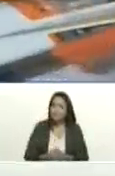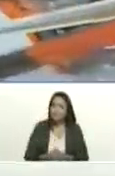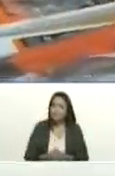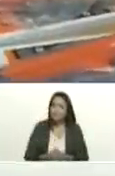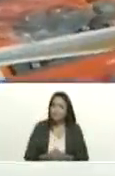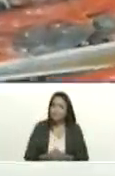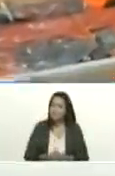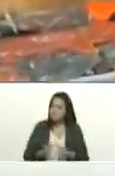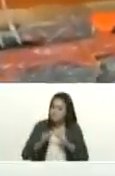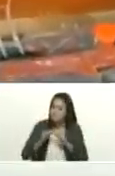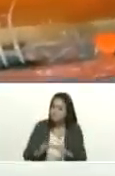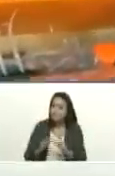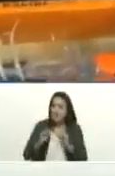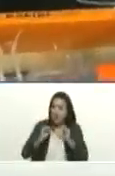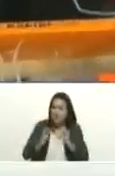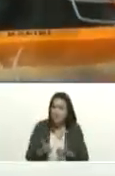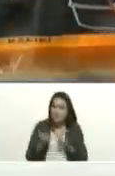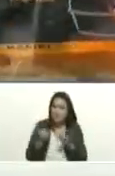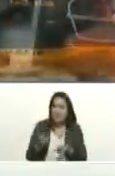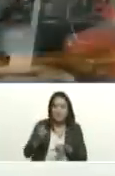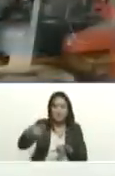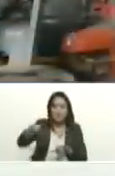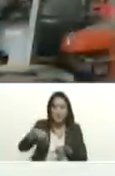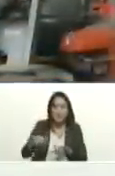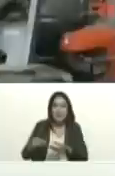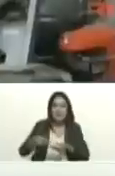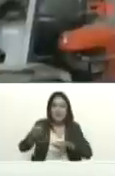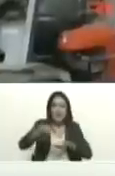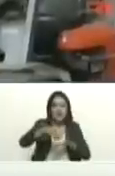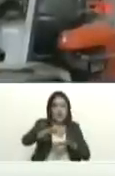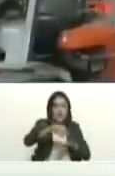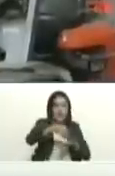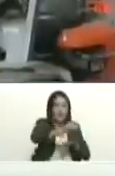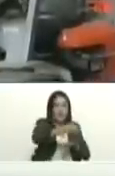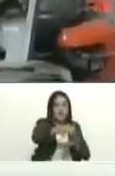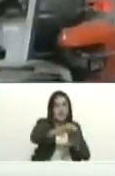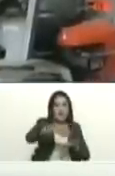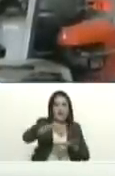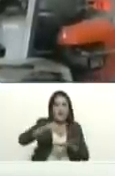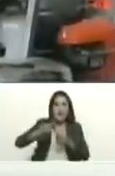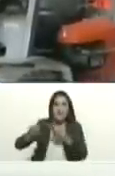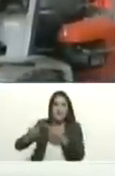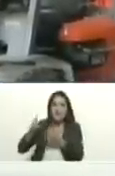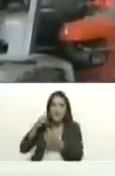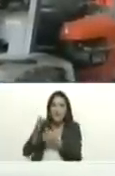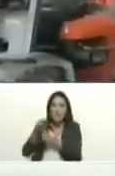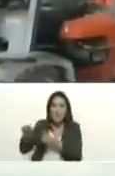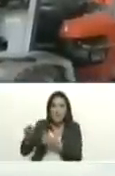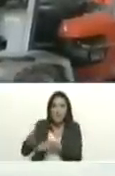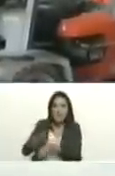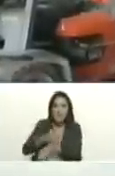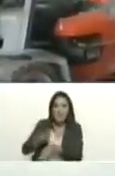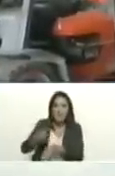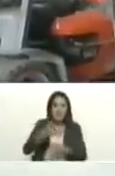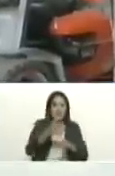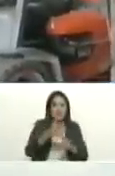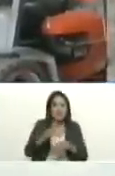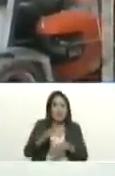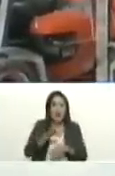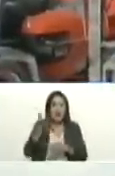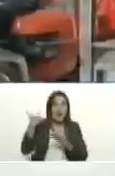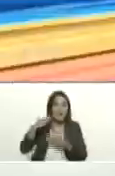procedan de inmediato a hacer la distribución de todos estos materiales incautados de estos grupos